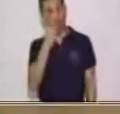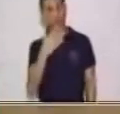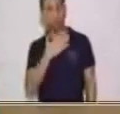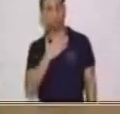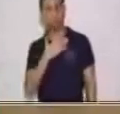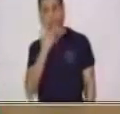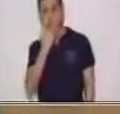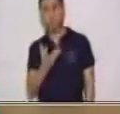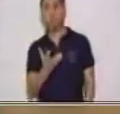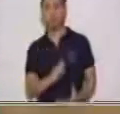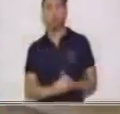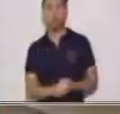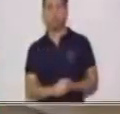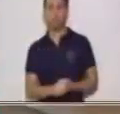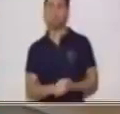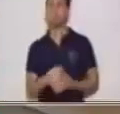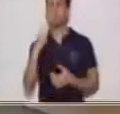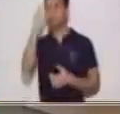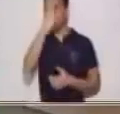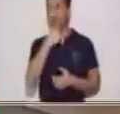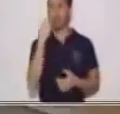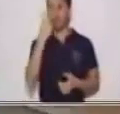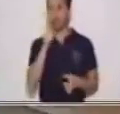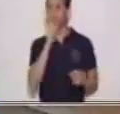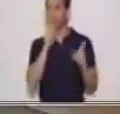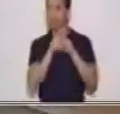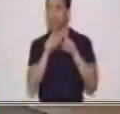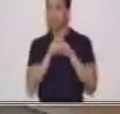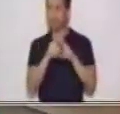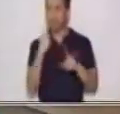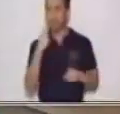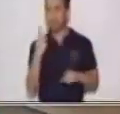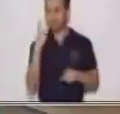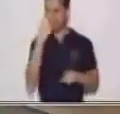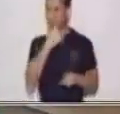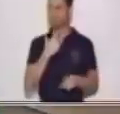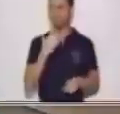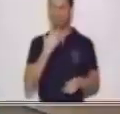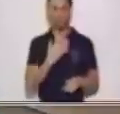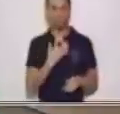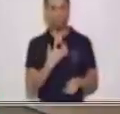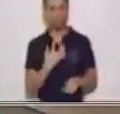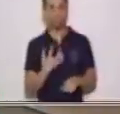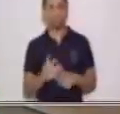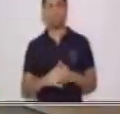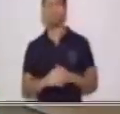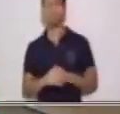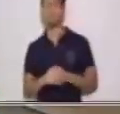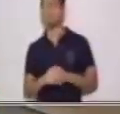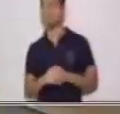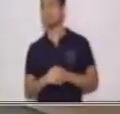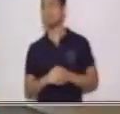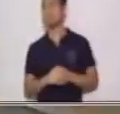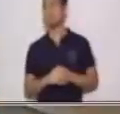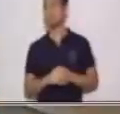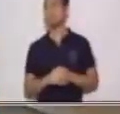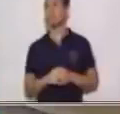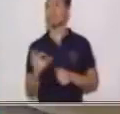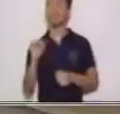mi pan? Entonces, nuestro rostro también va a reflejar esa molestia que nosotros tenemos. Y si